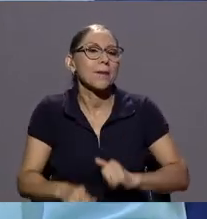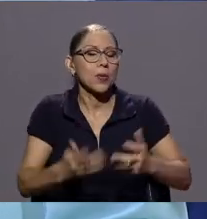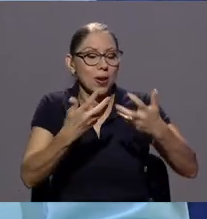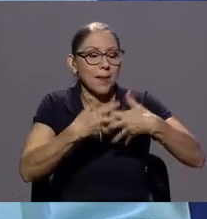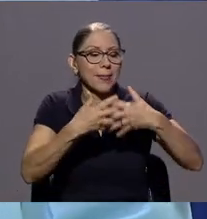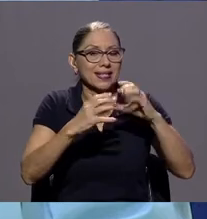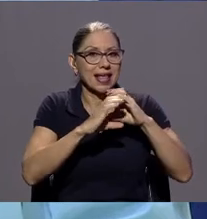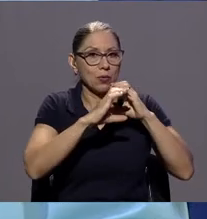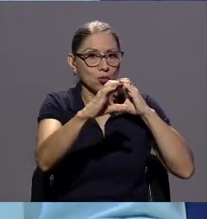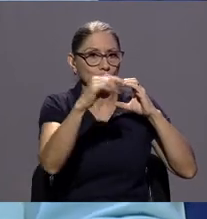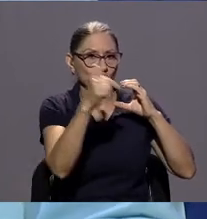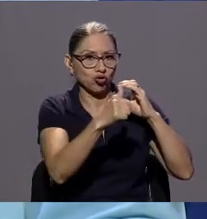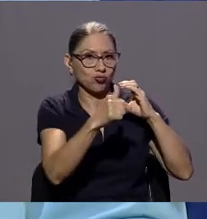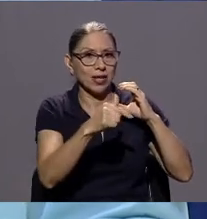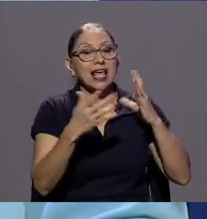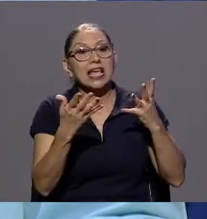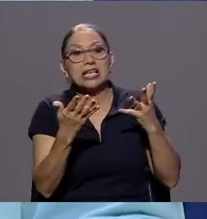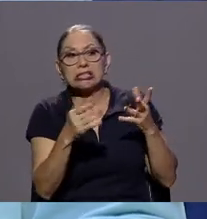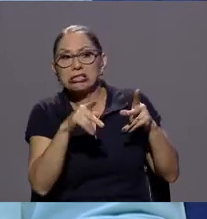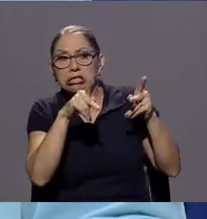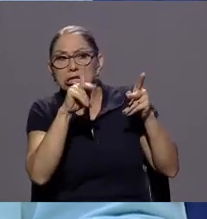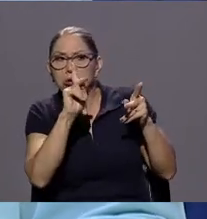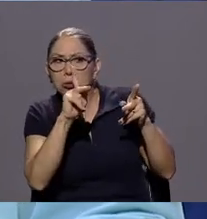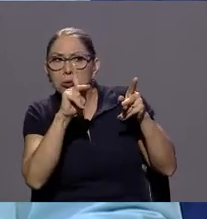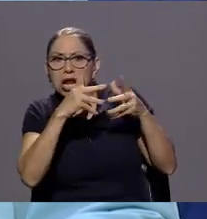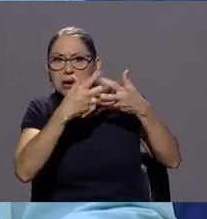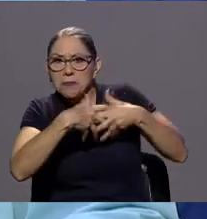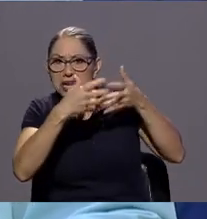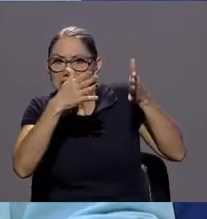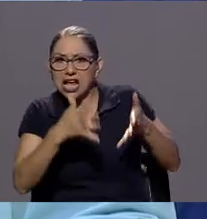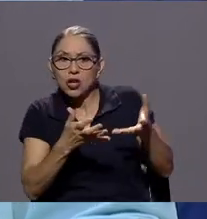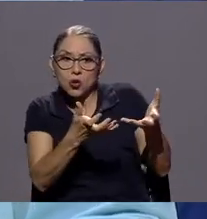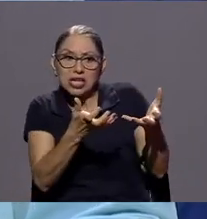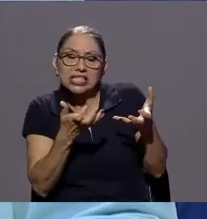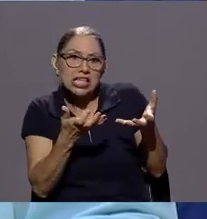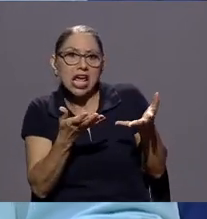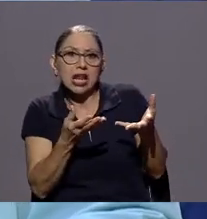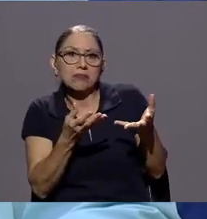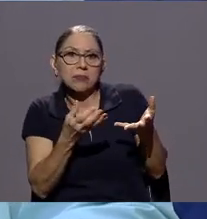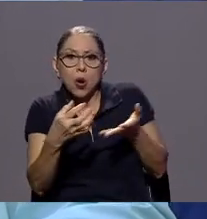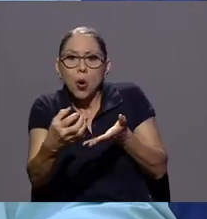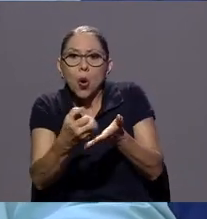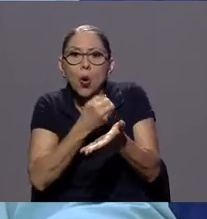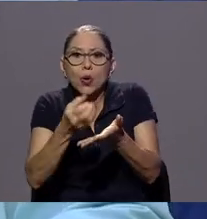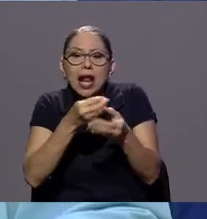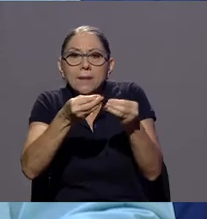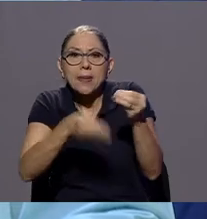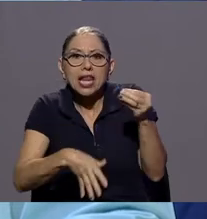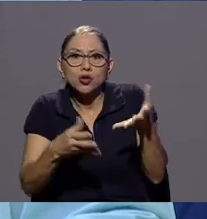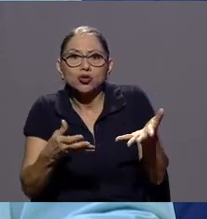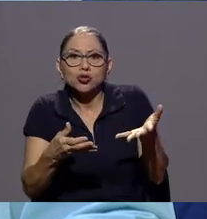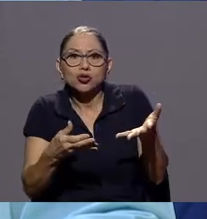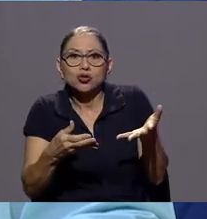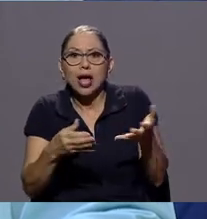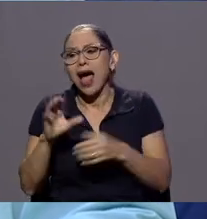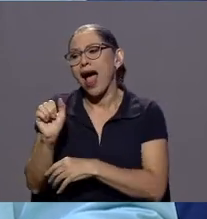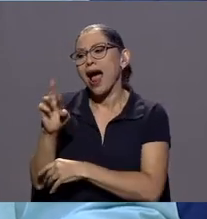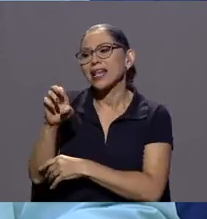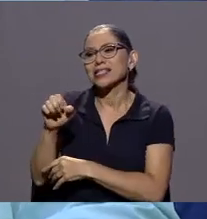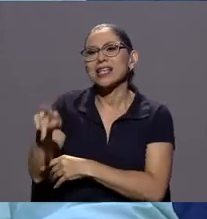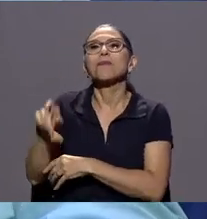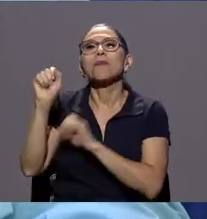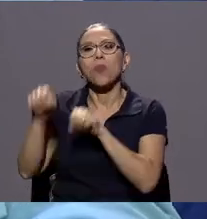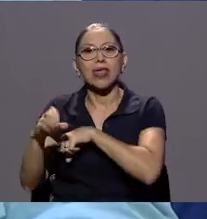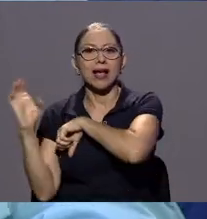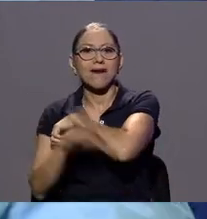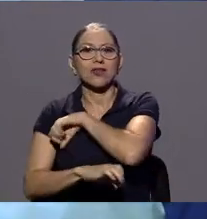autobusero quisiera durante una determinada época cobrar menos podría ser sancionado por la Arecep si